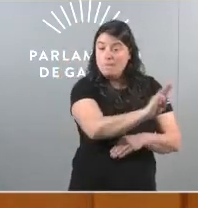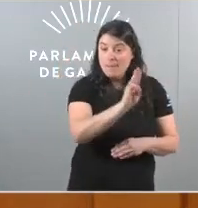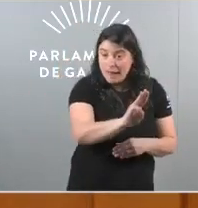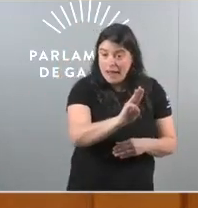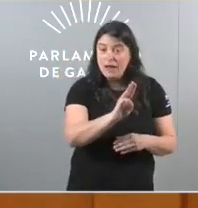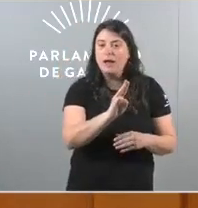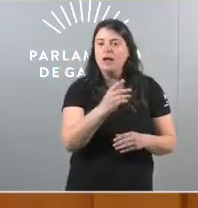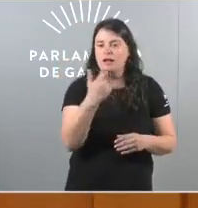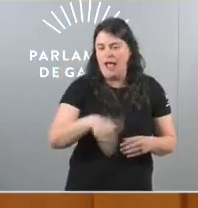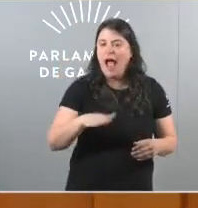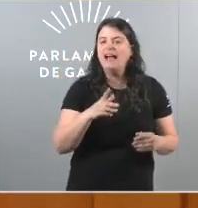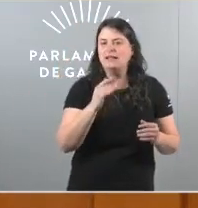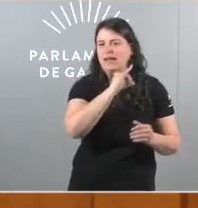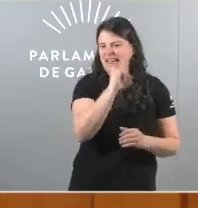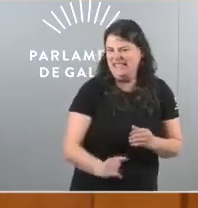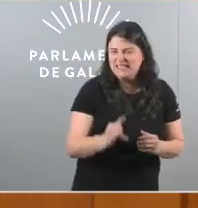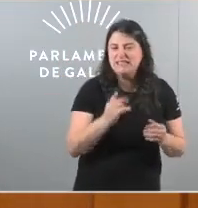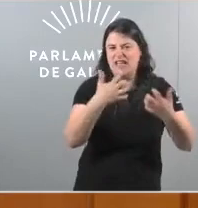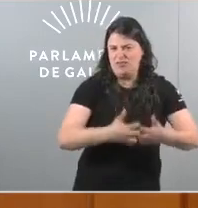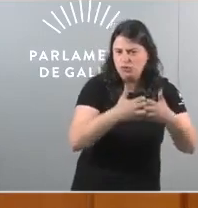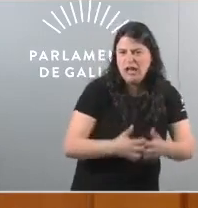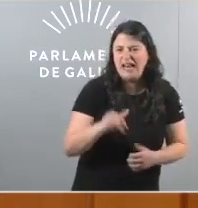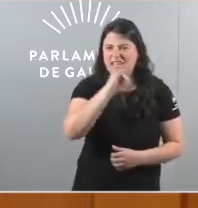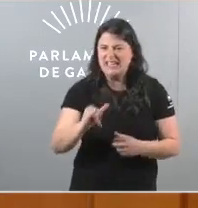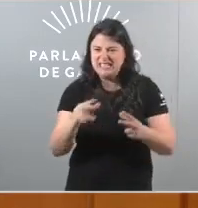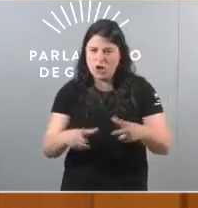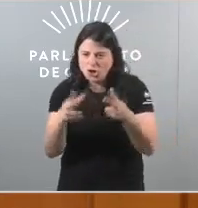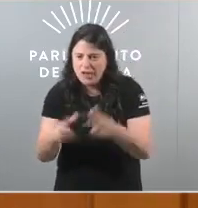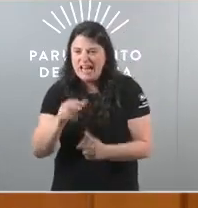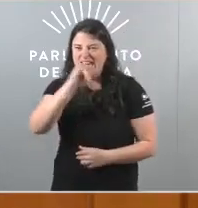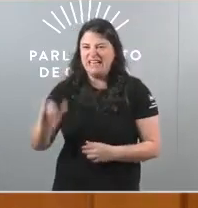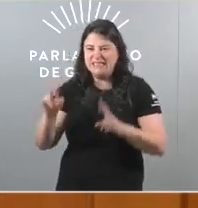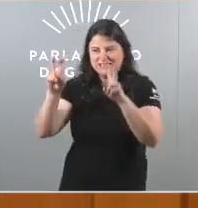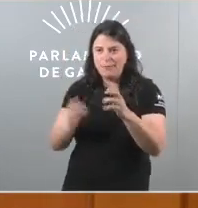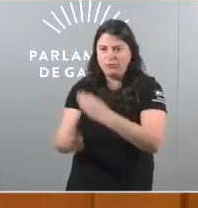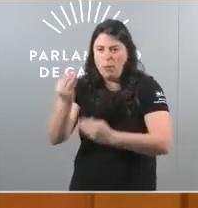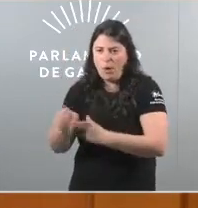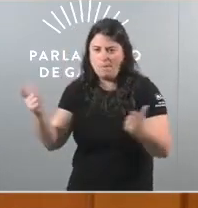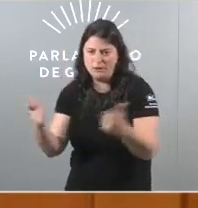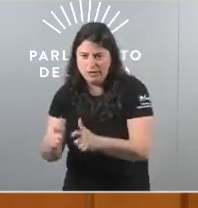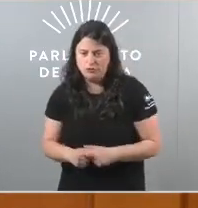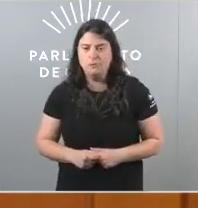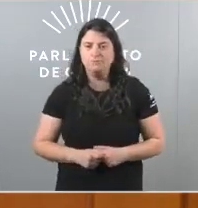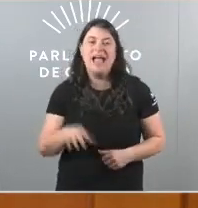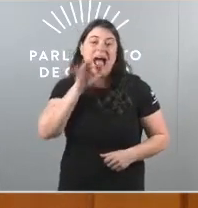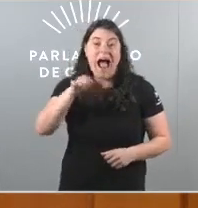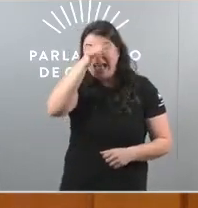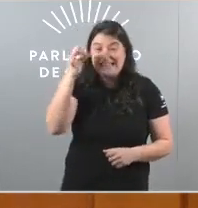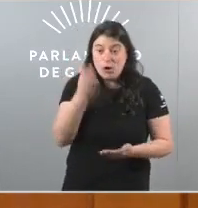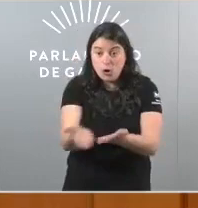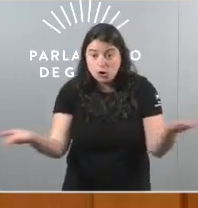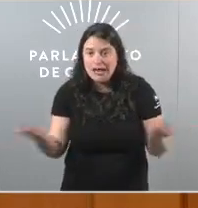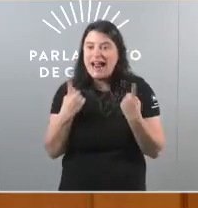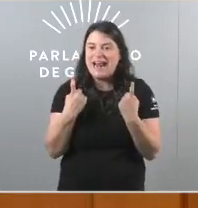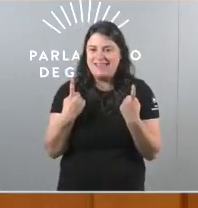unha crise demográfica industrial e social os galegos e galegas necesitan solucións pero